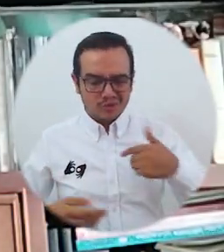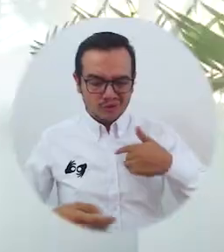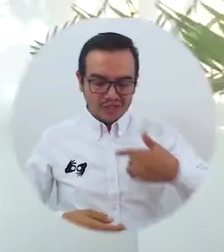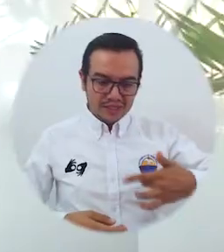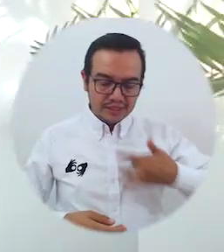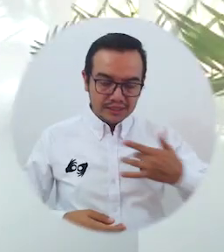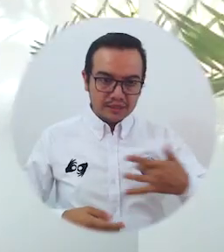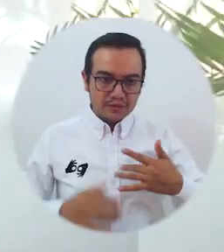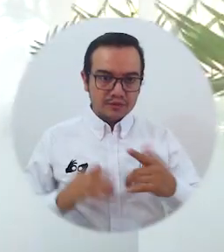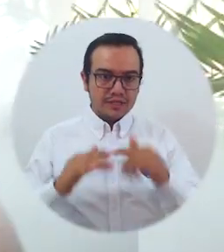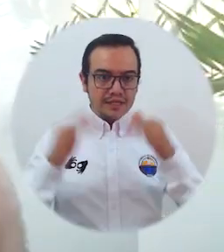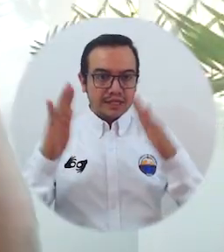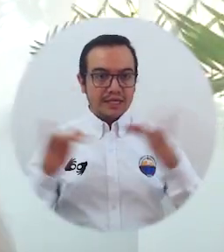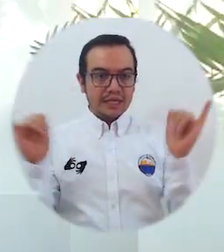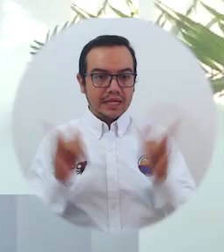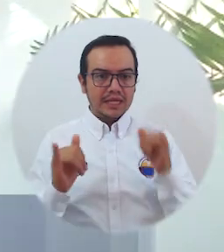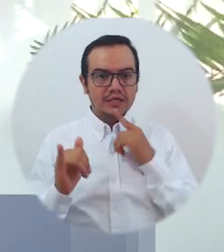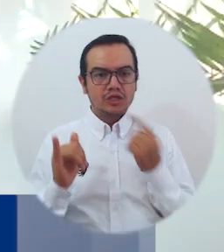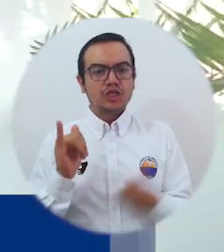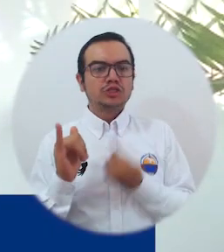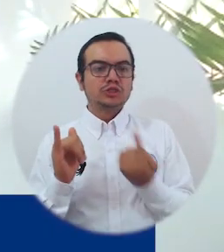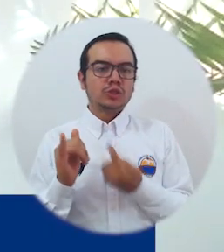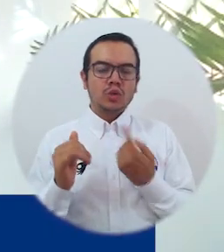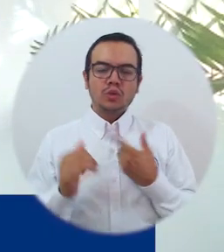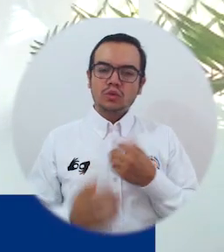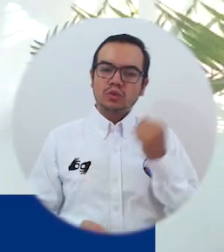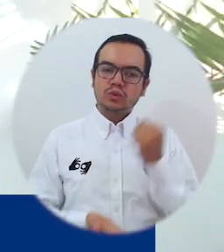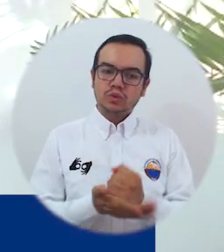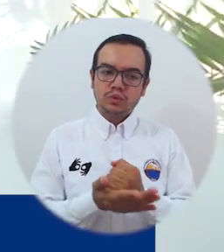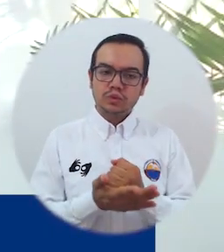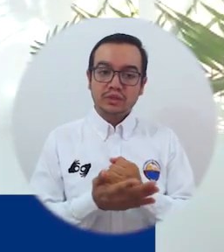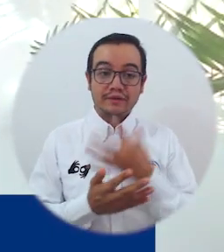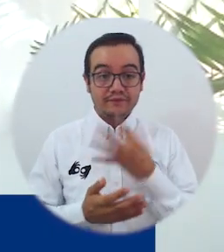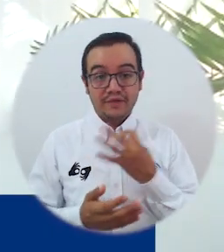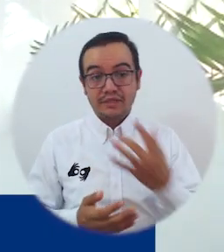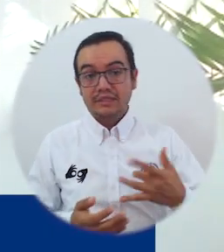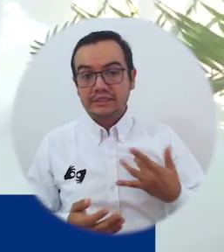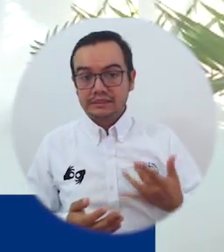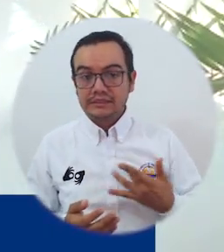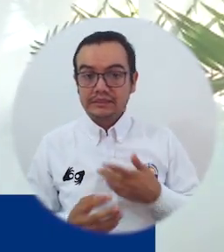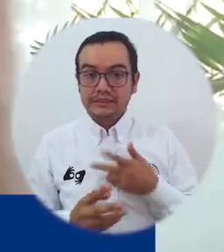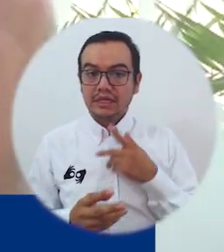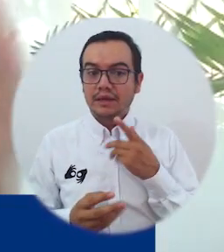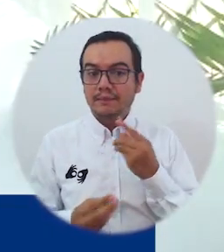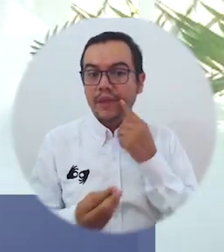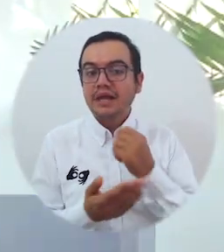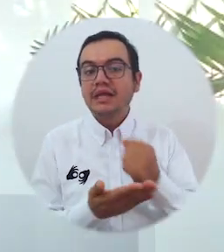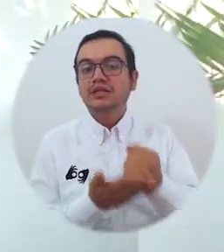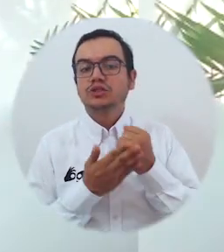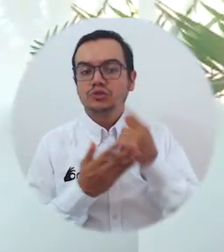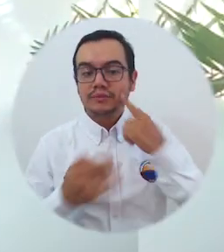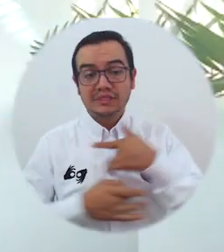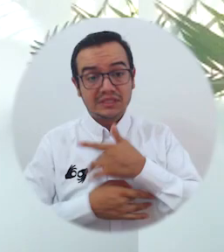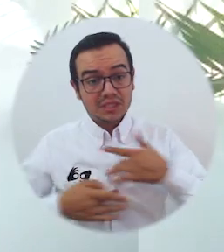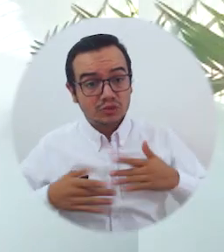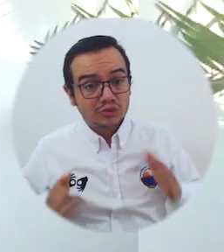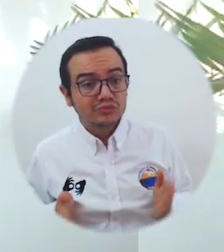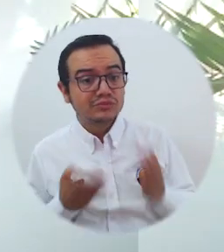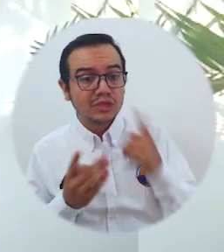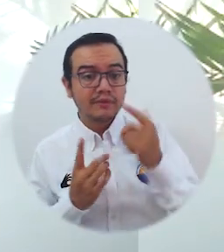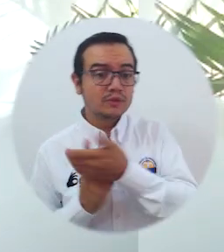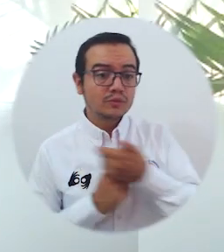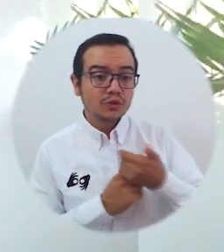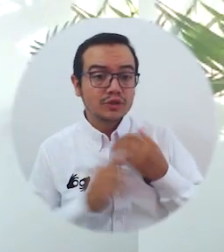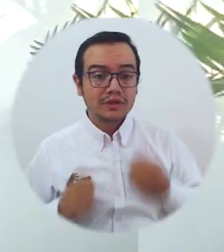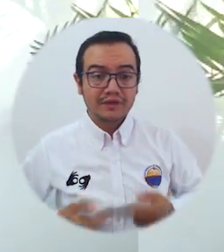imaginación. Buscando un poco sobrellevar estos encierros obligatorios que son obviamente por nuestra